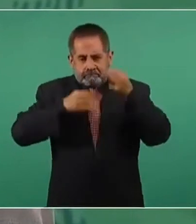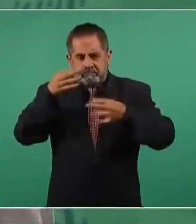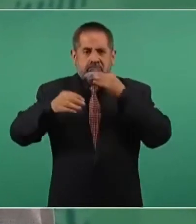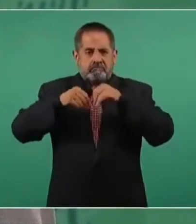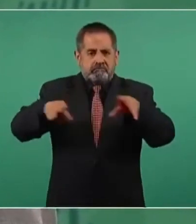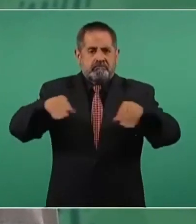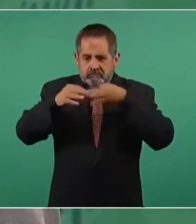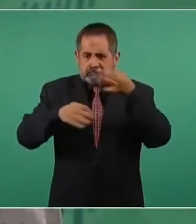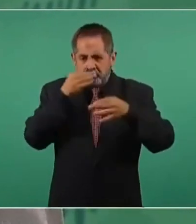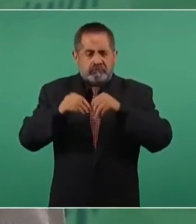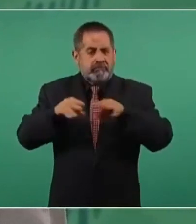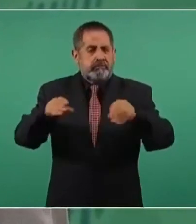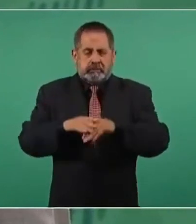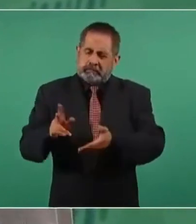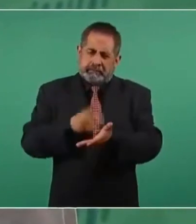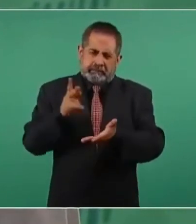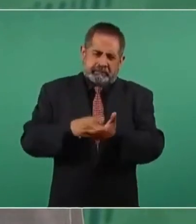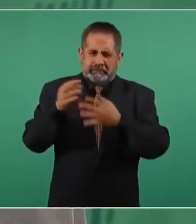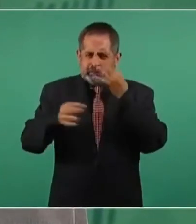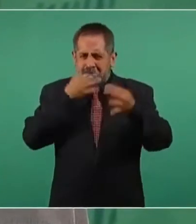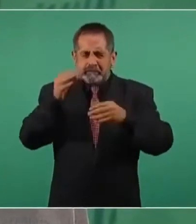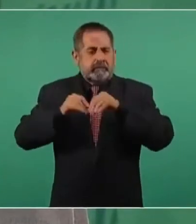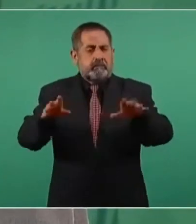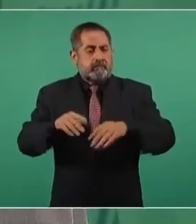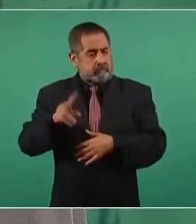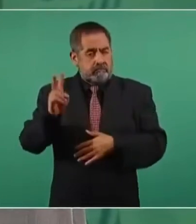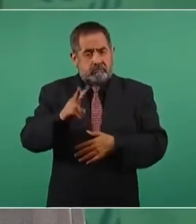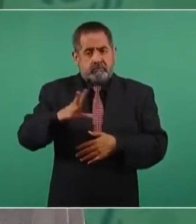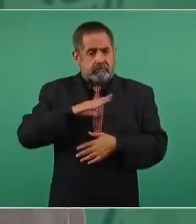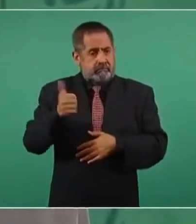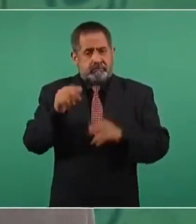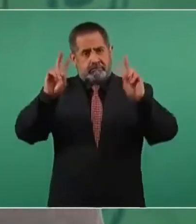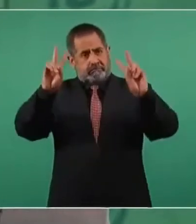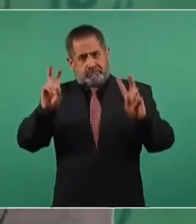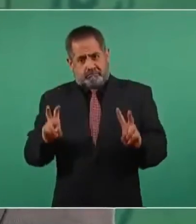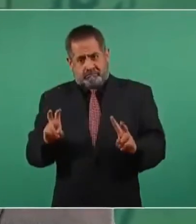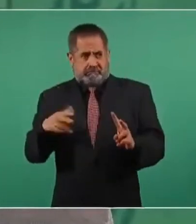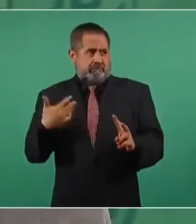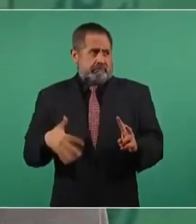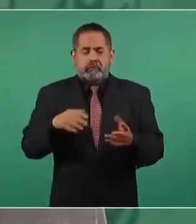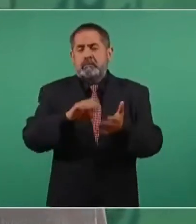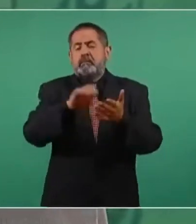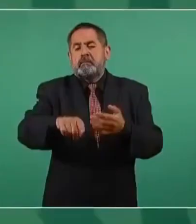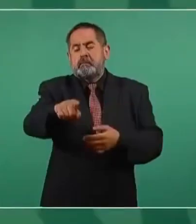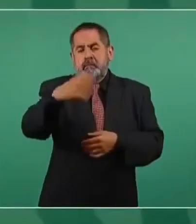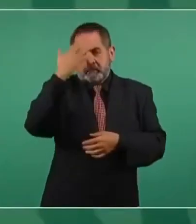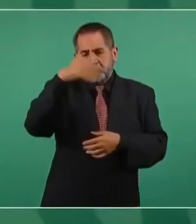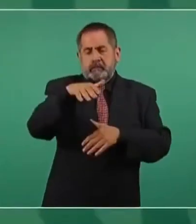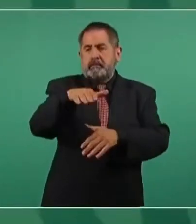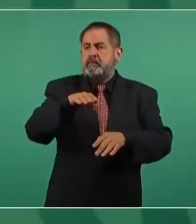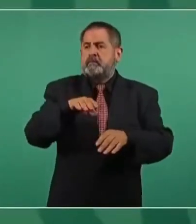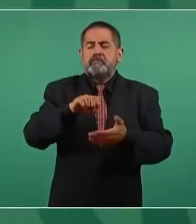informando informando constantemente pero si hay muchos otros temas por ejemplo todo lo que tiene que ver